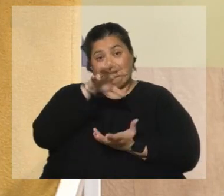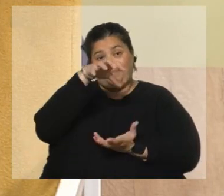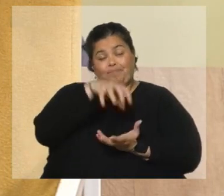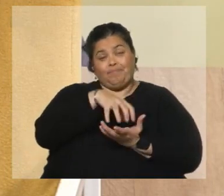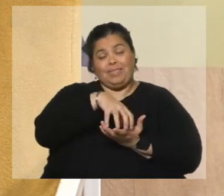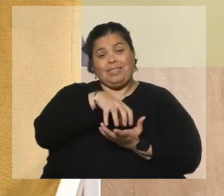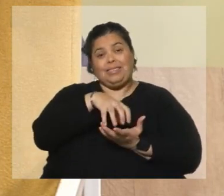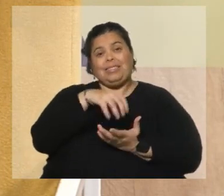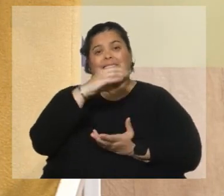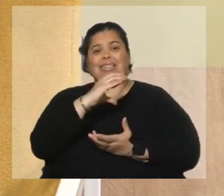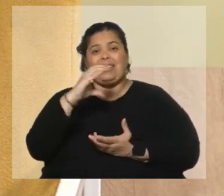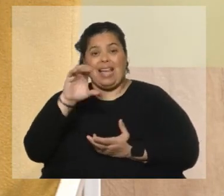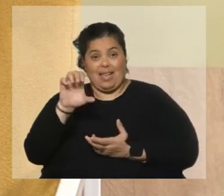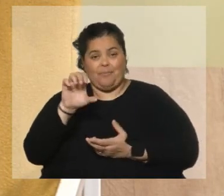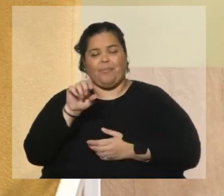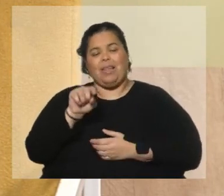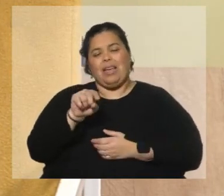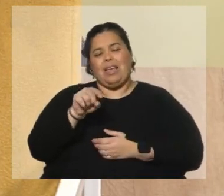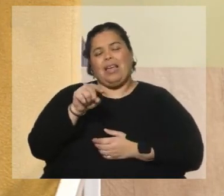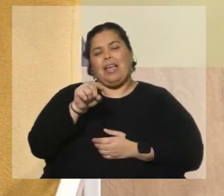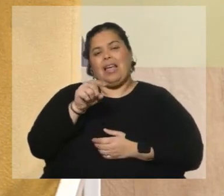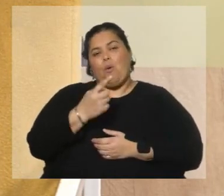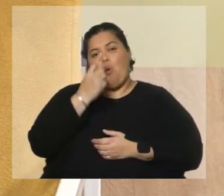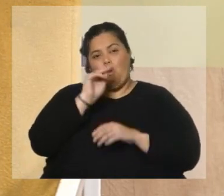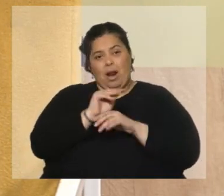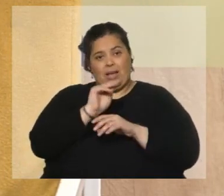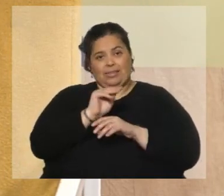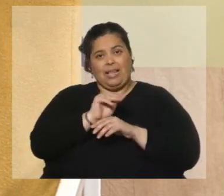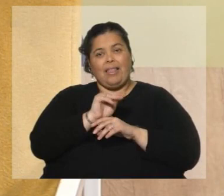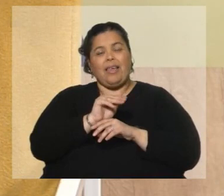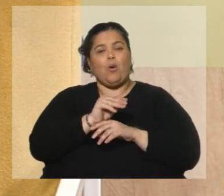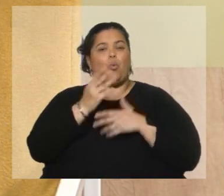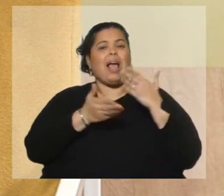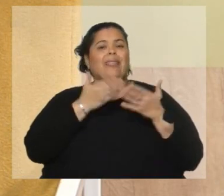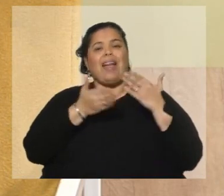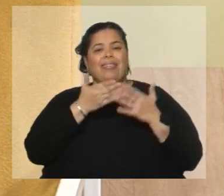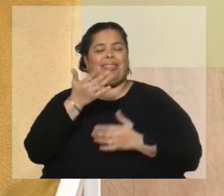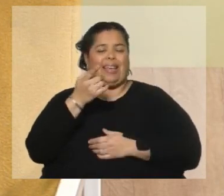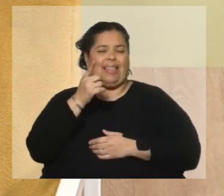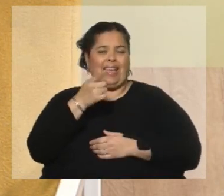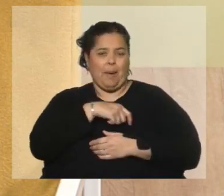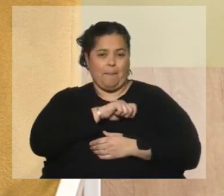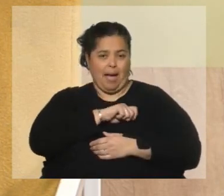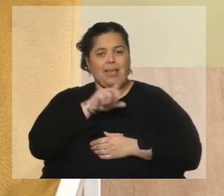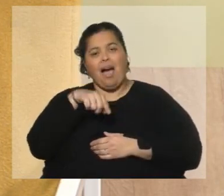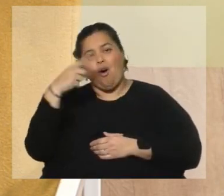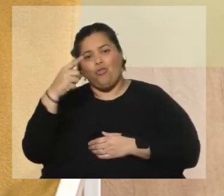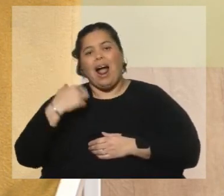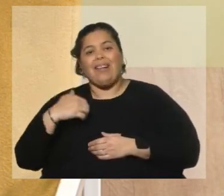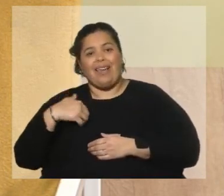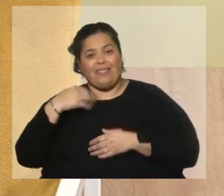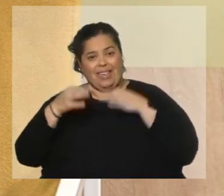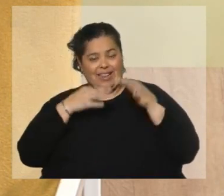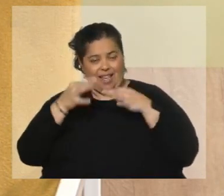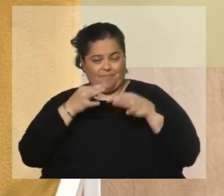España, hay una masterclass de un baríton español, hay una masterclass de una cantante argentina, una